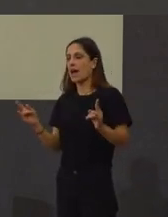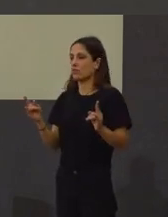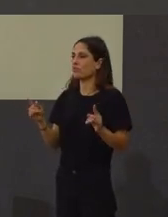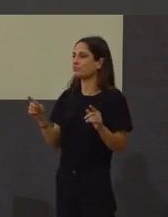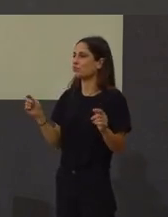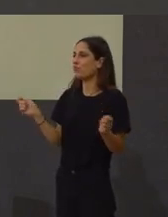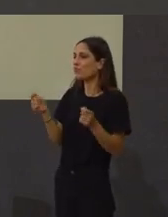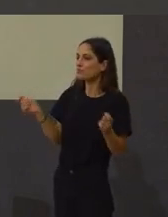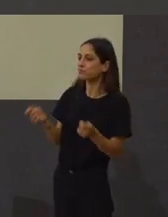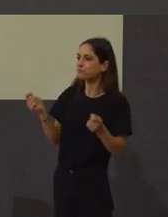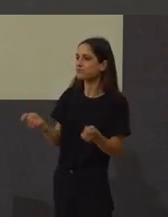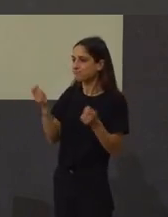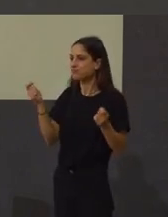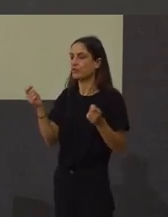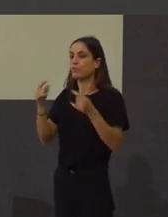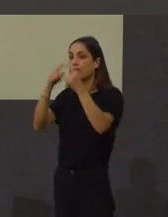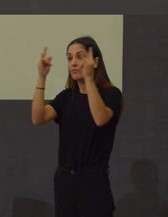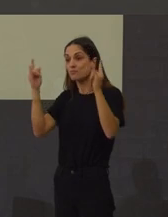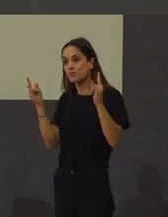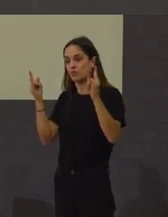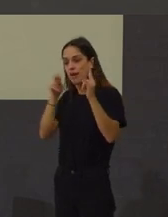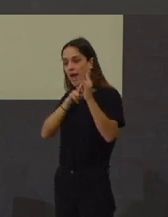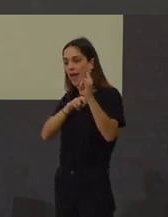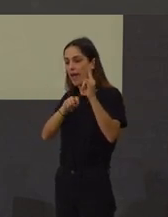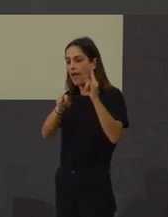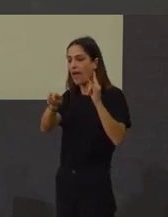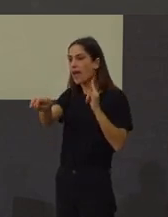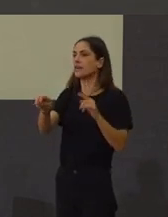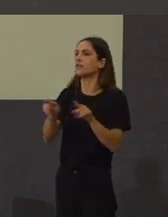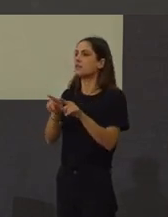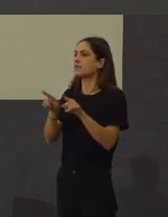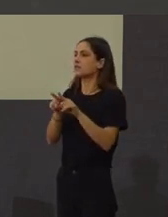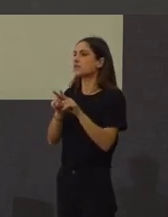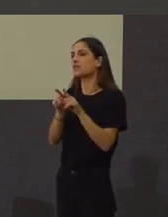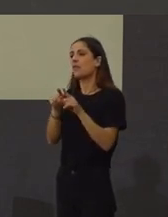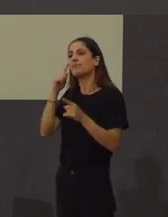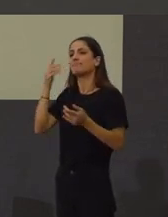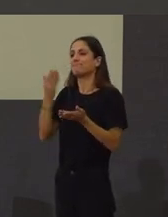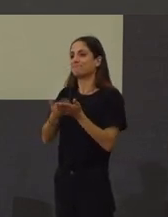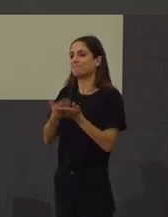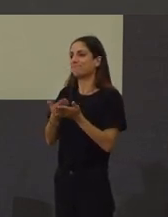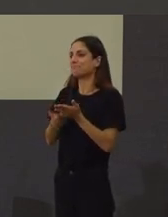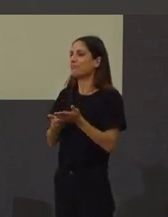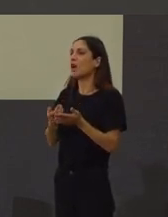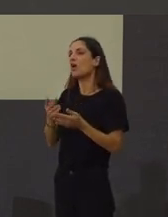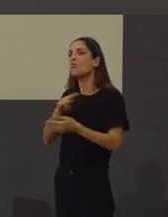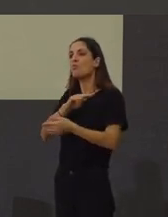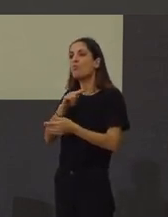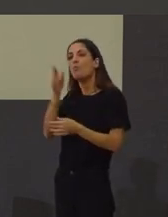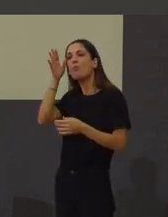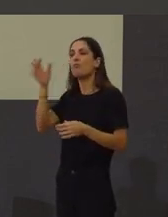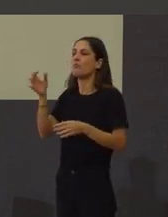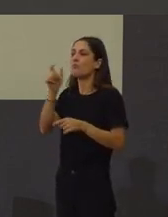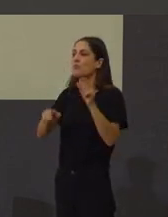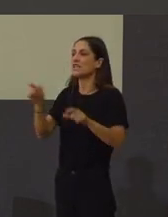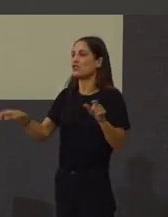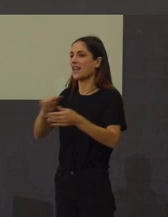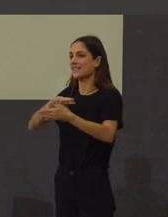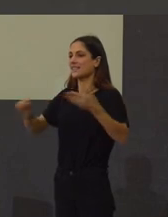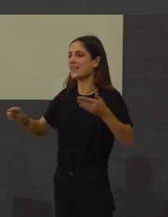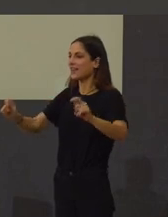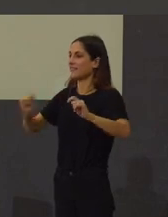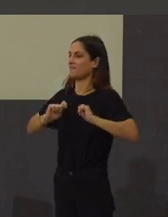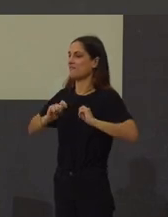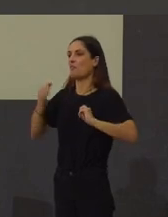polo cual vais pasar baixo del nese exercicio de legitimación, de como o povo me legitima a min, a esto.